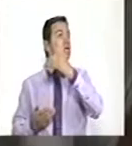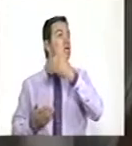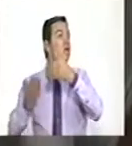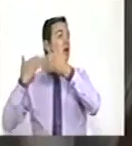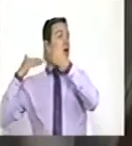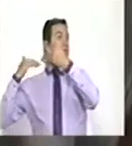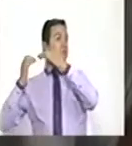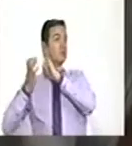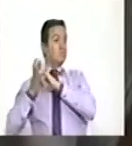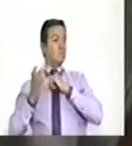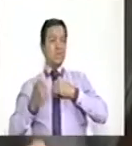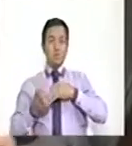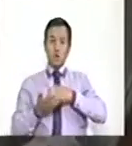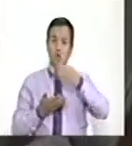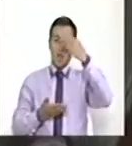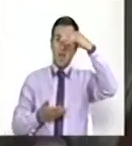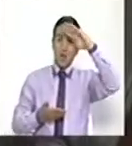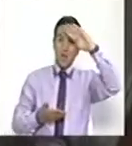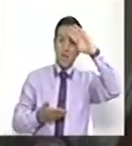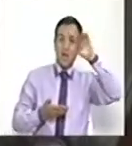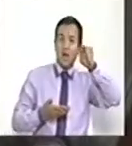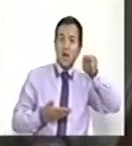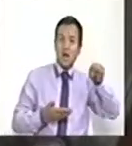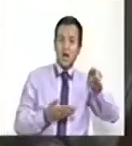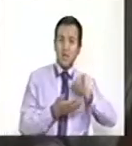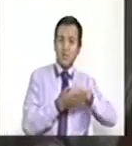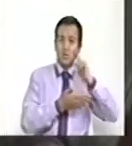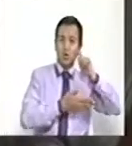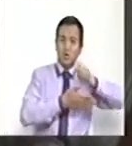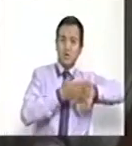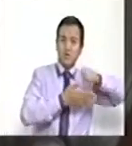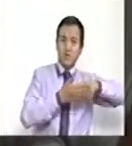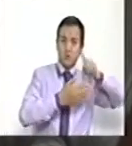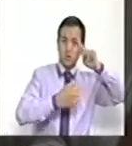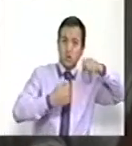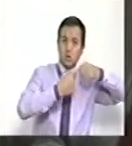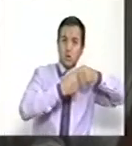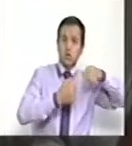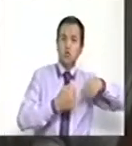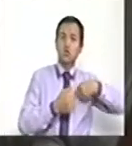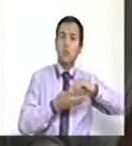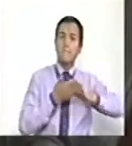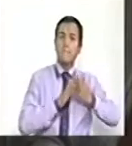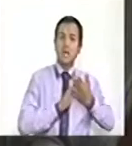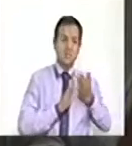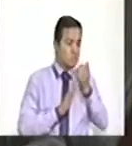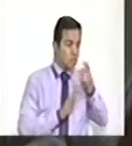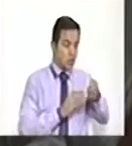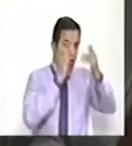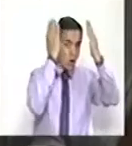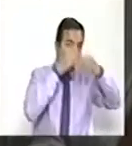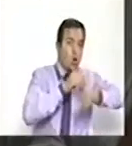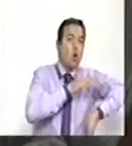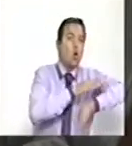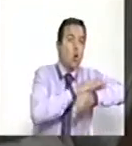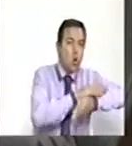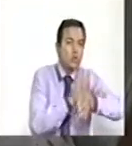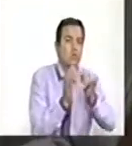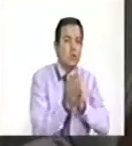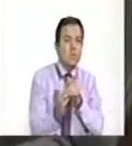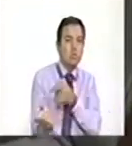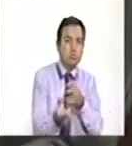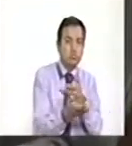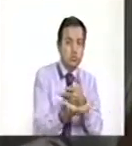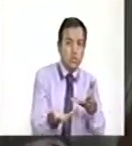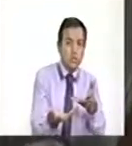delinquido. De manera que yo sí le pido al gobierno desde aquí, desde la plenaria del Senado, que le